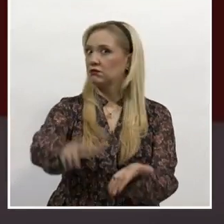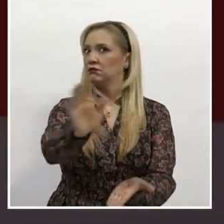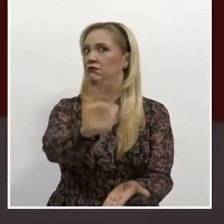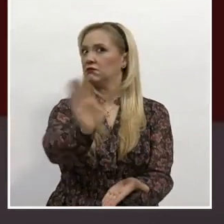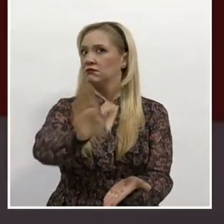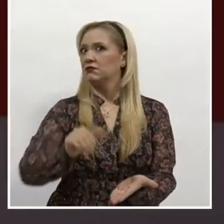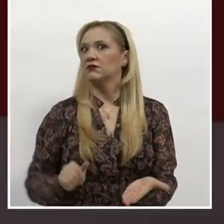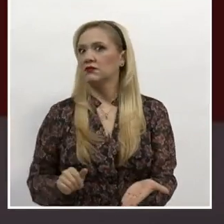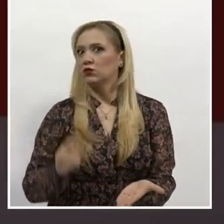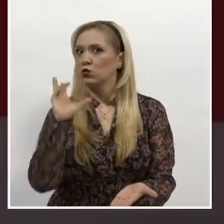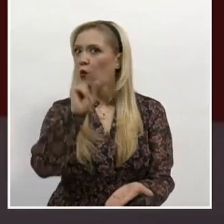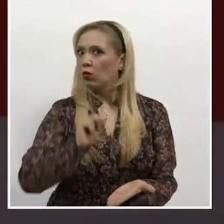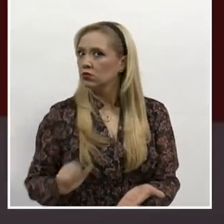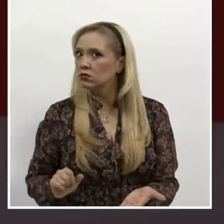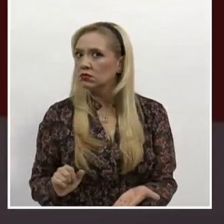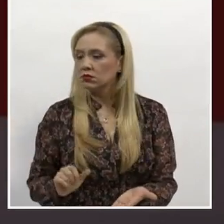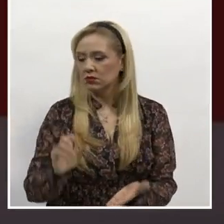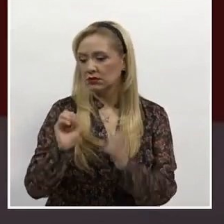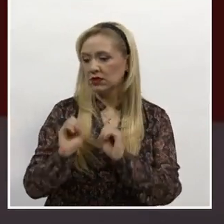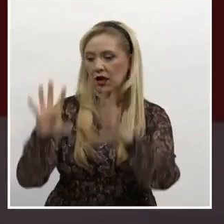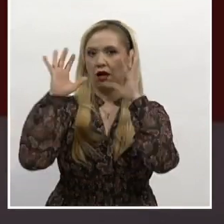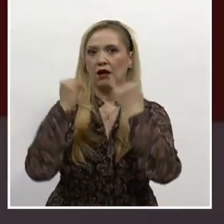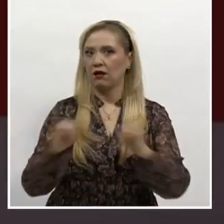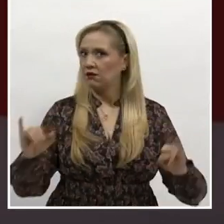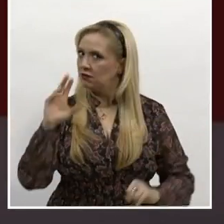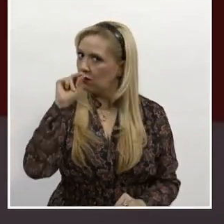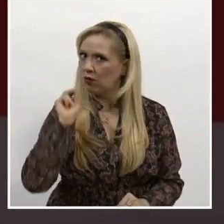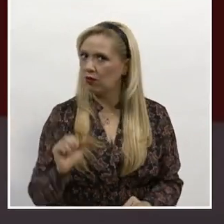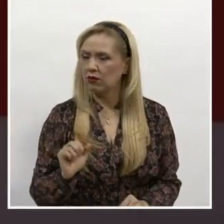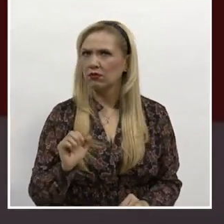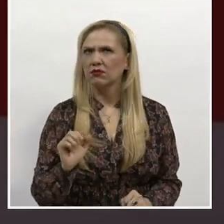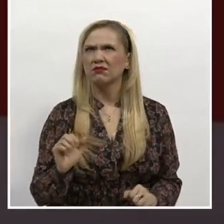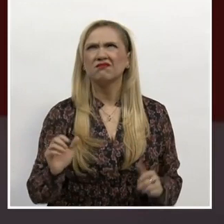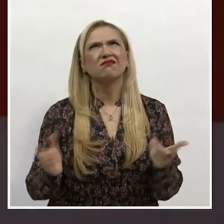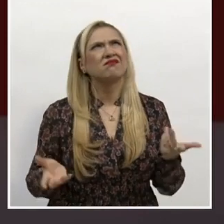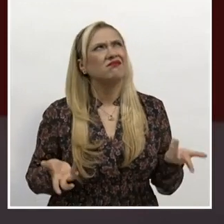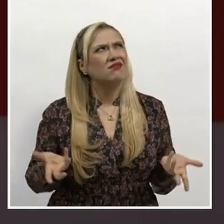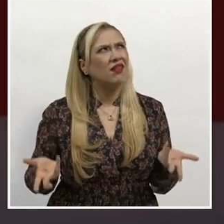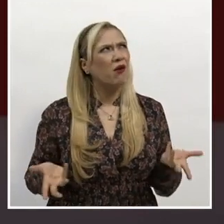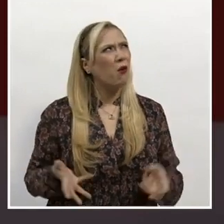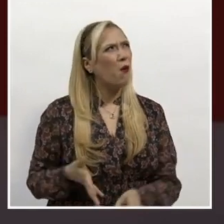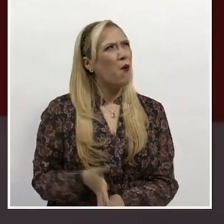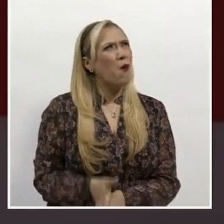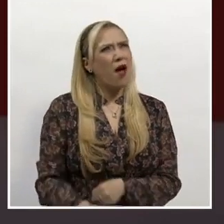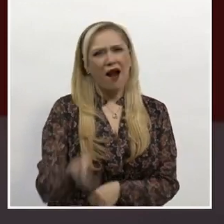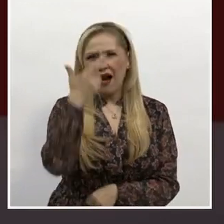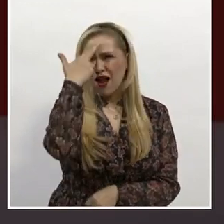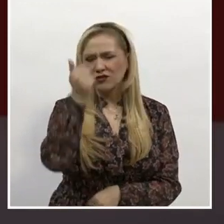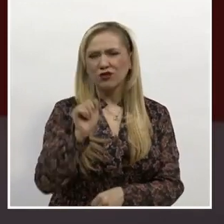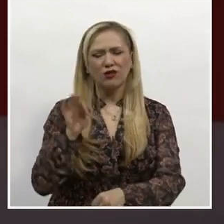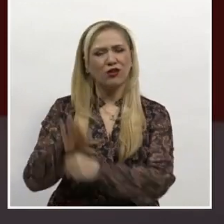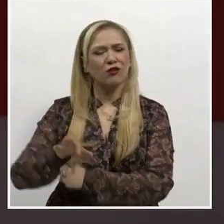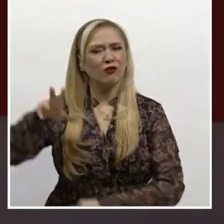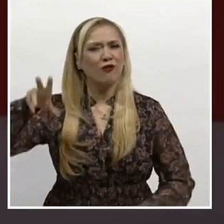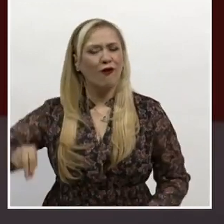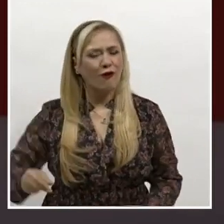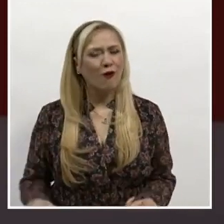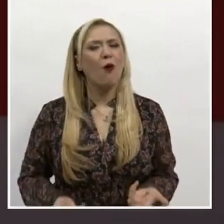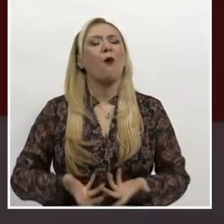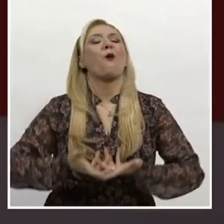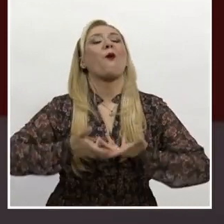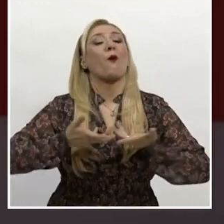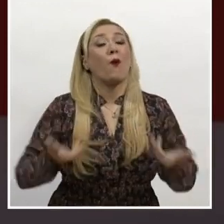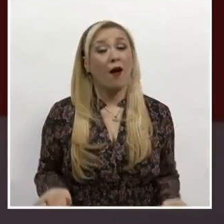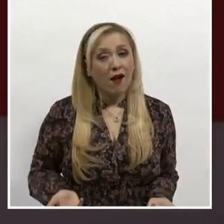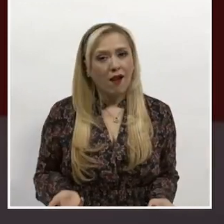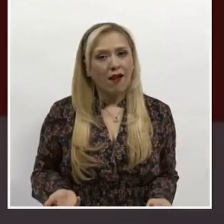restringir esa autonomía, ¿no? Bueno, ¿cuál es la doctrina sobre el paternalismo justificado que vamos a construir, que